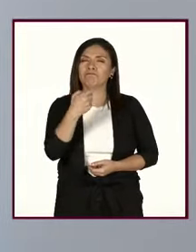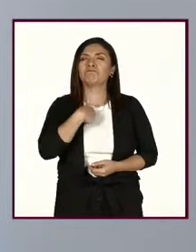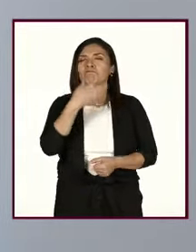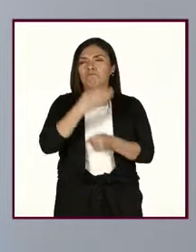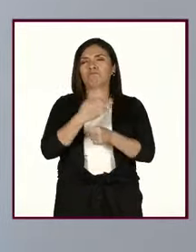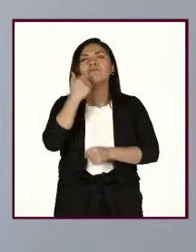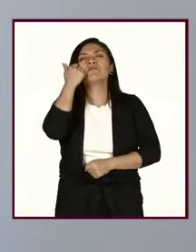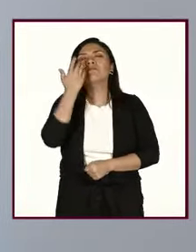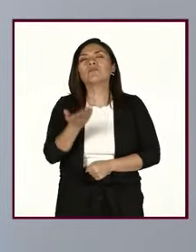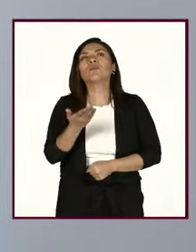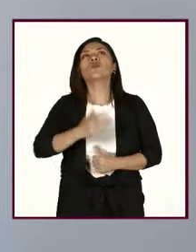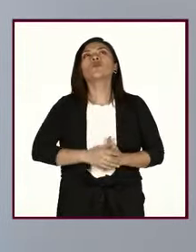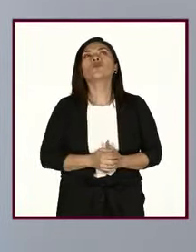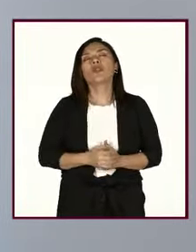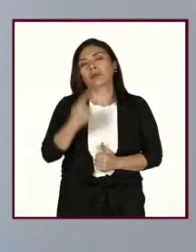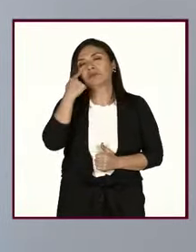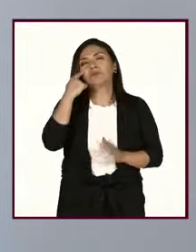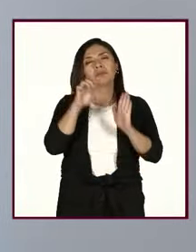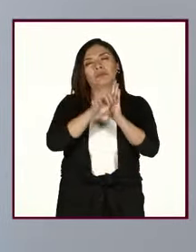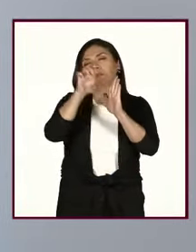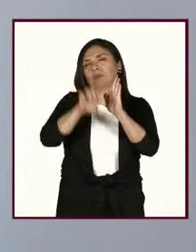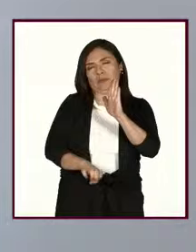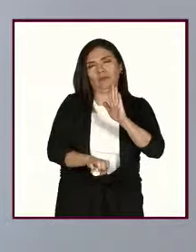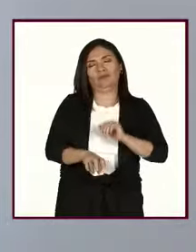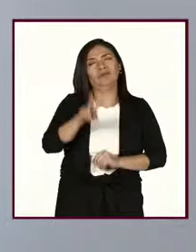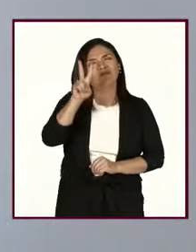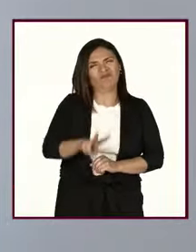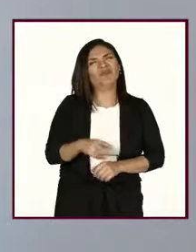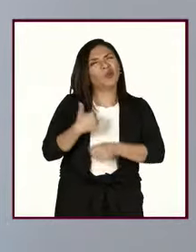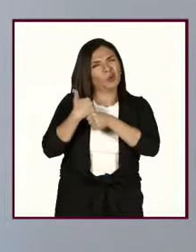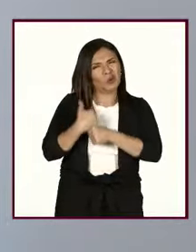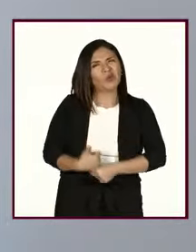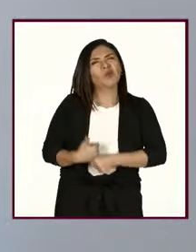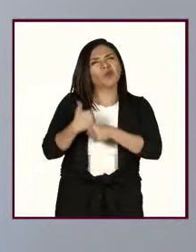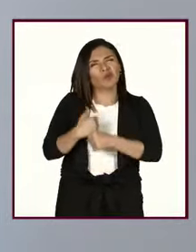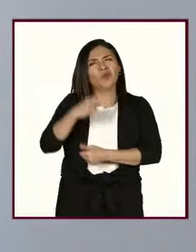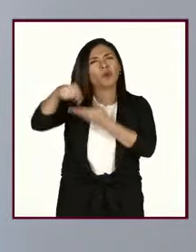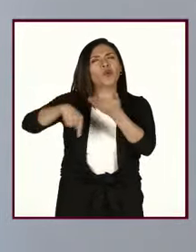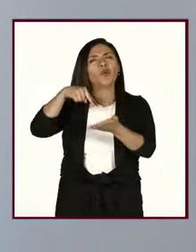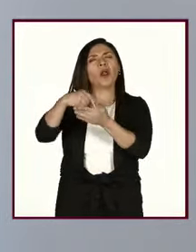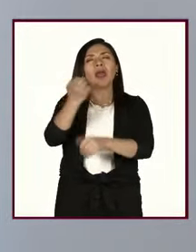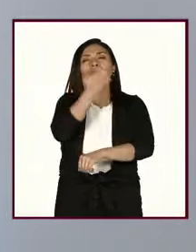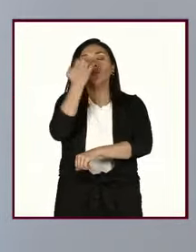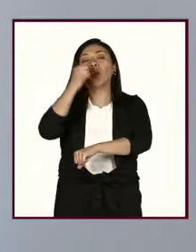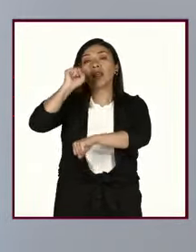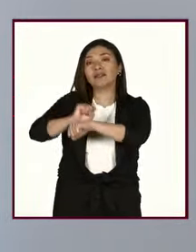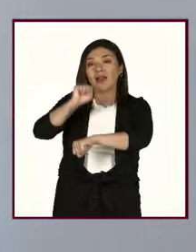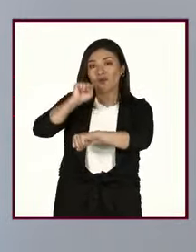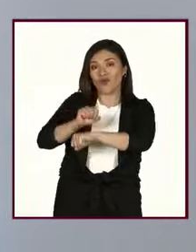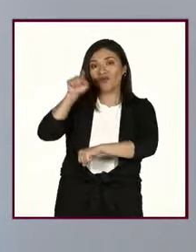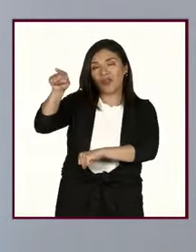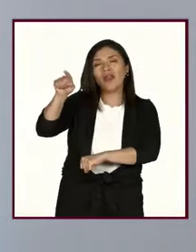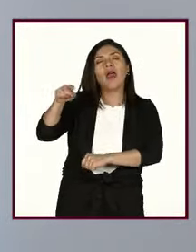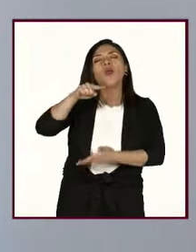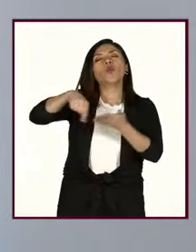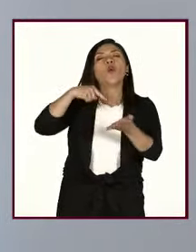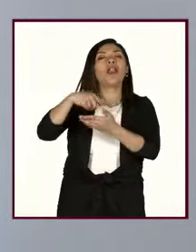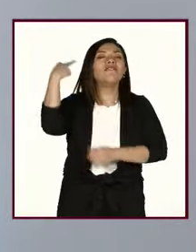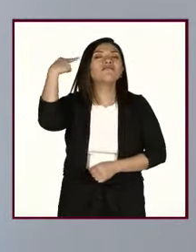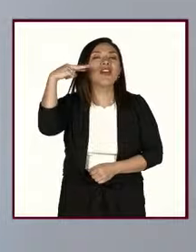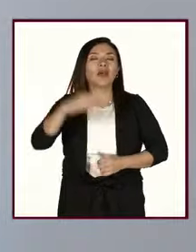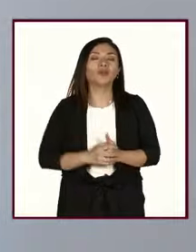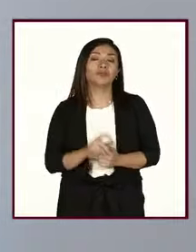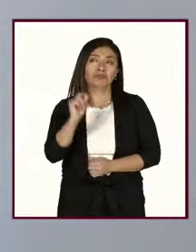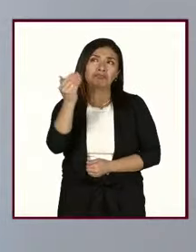un ejemplo realmente doloroso en una escuela secundaria de Veracruz hace